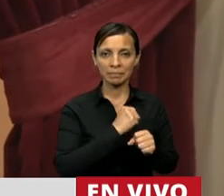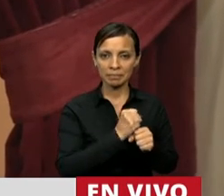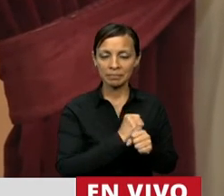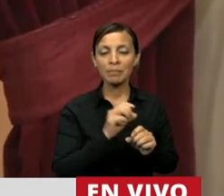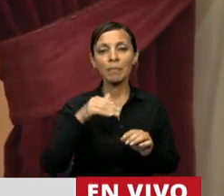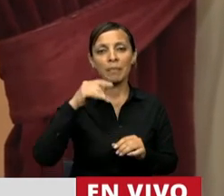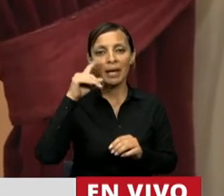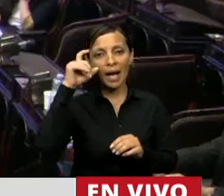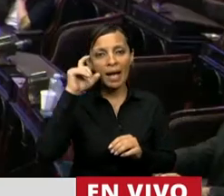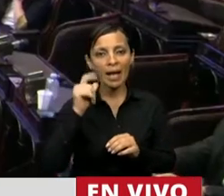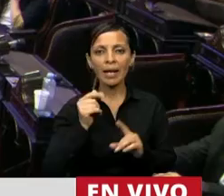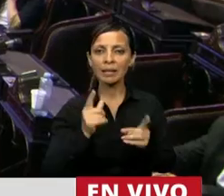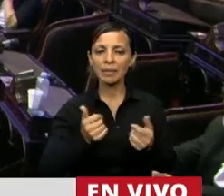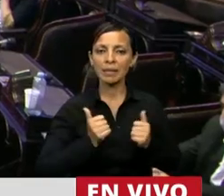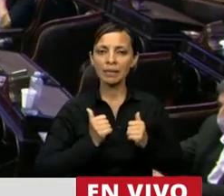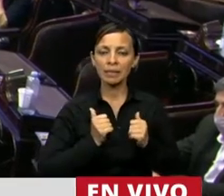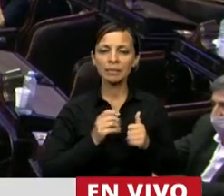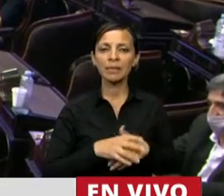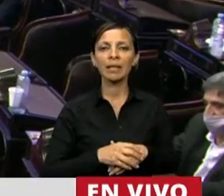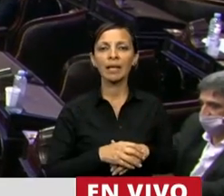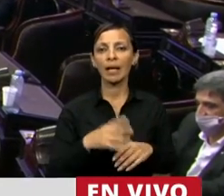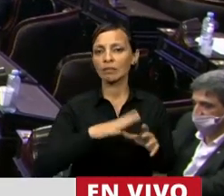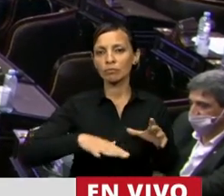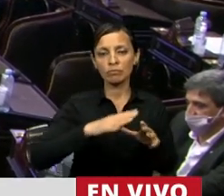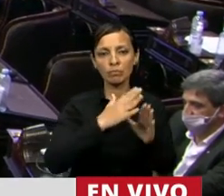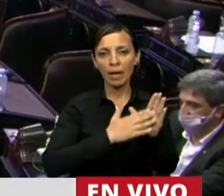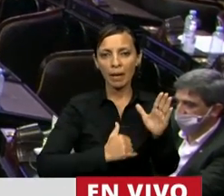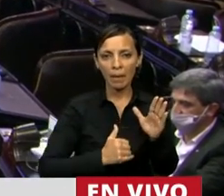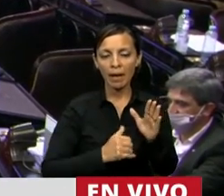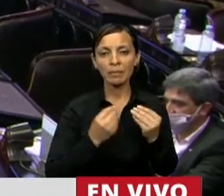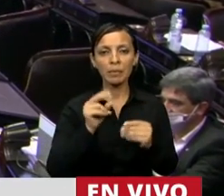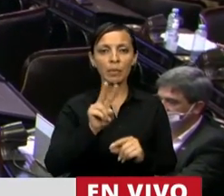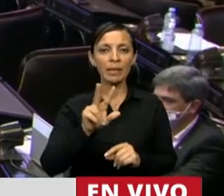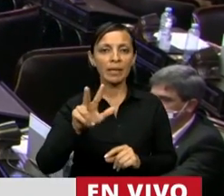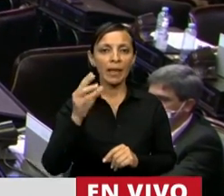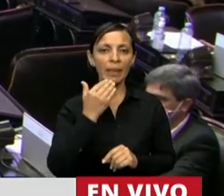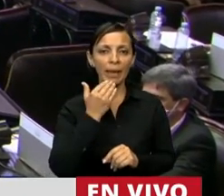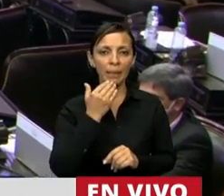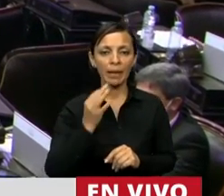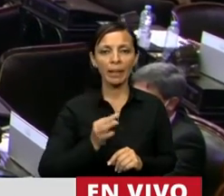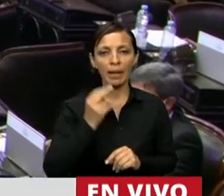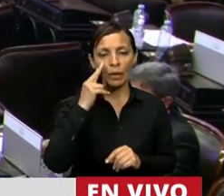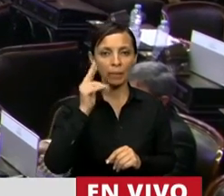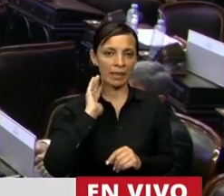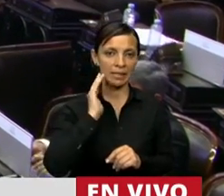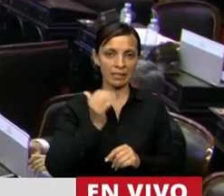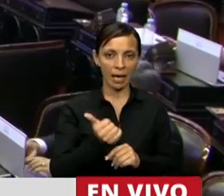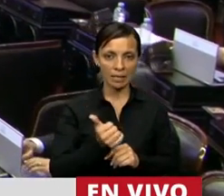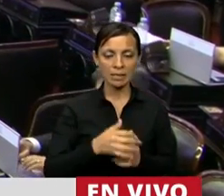Micaela Ortega fue una niña de Bahía Blanca que un 23 de abril de 2016,